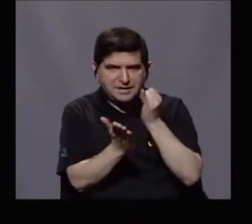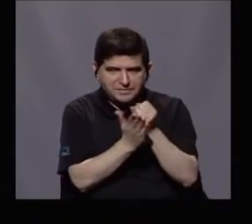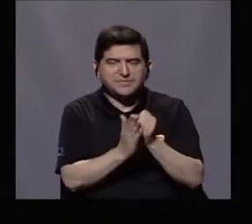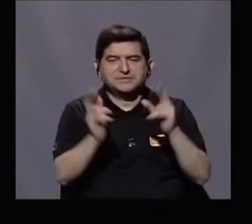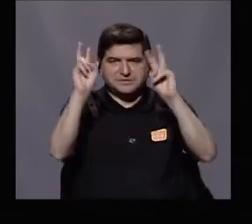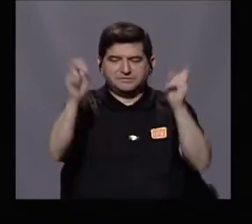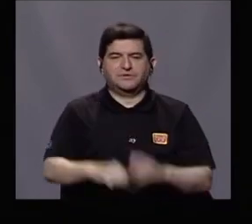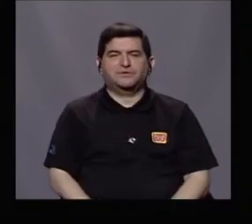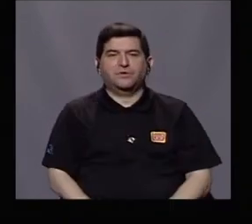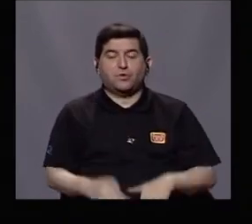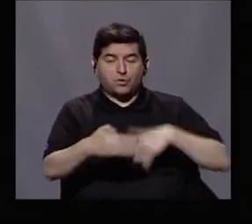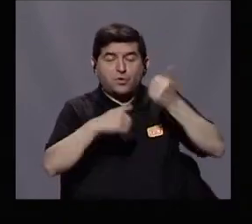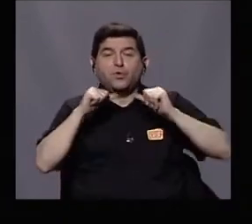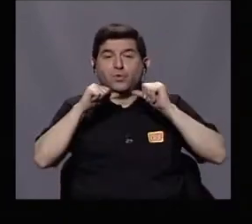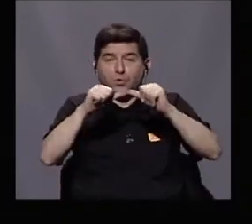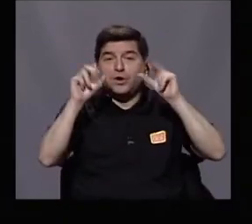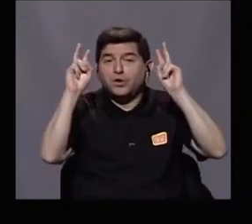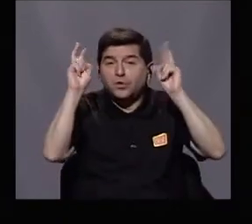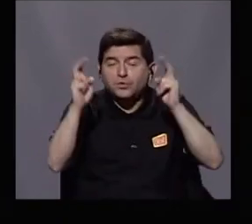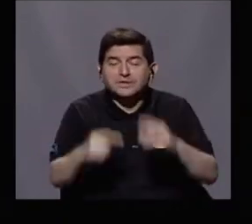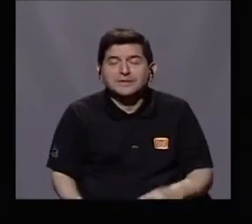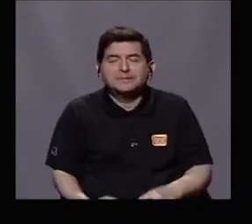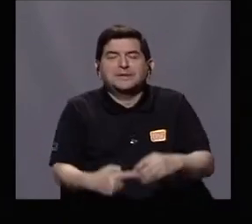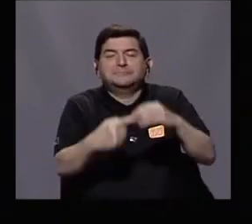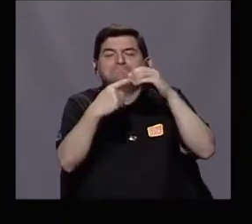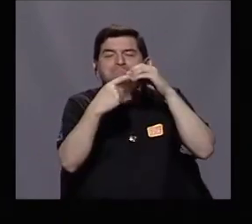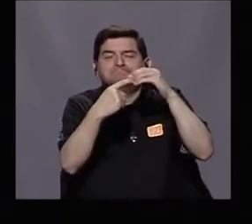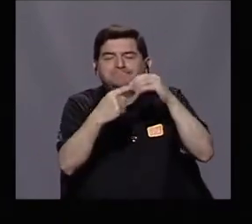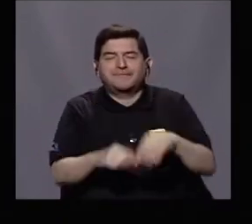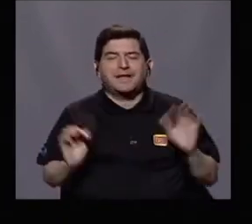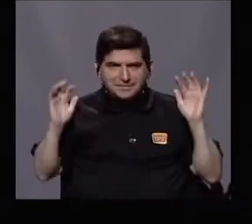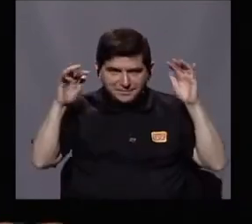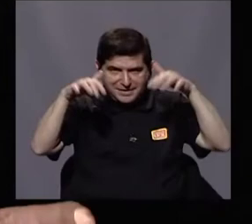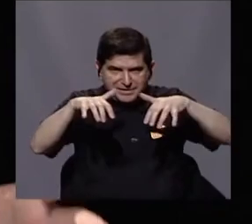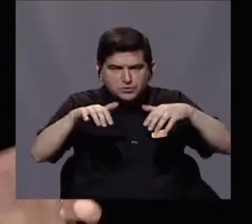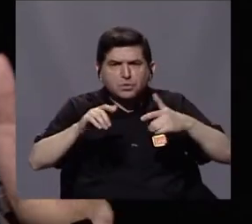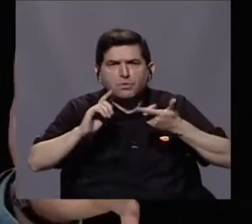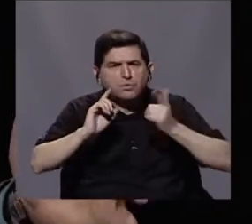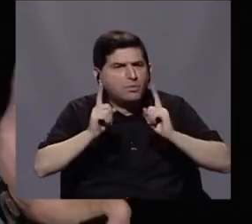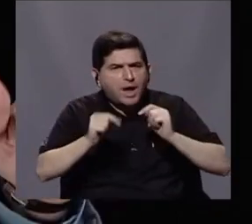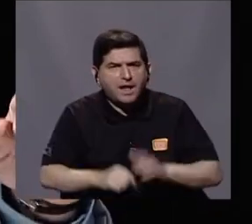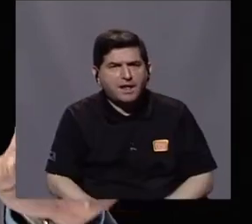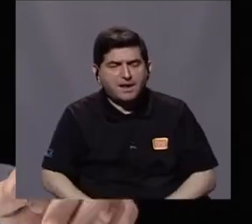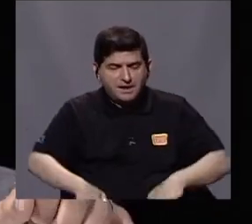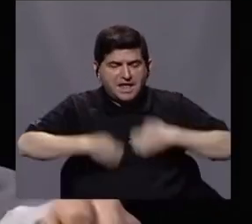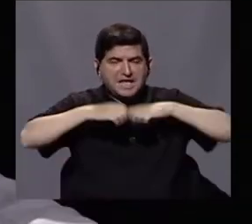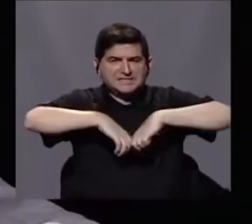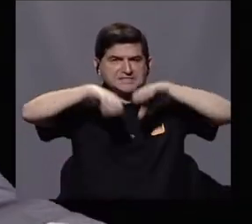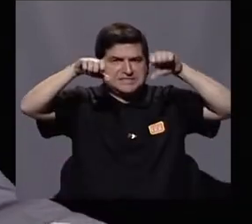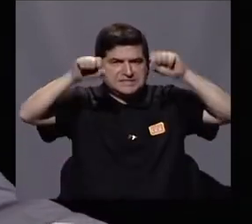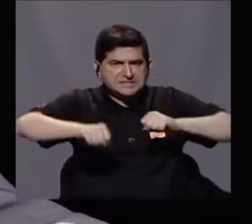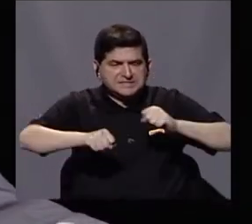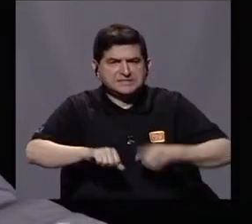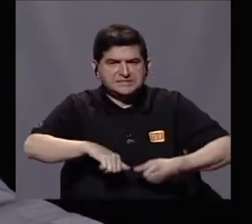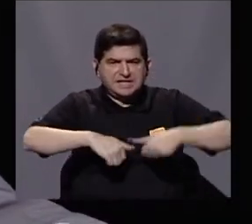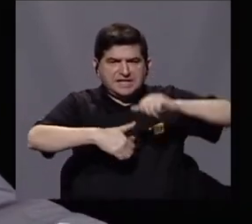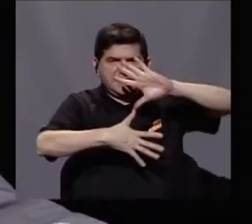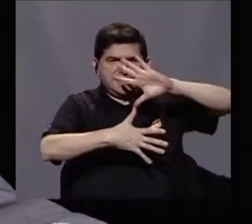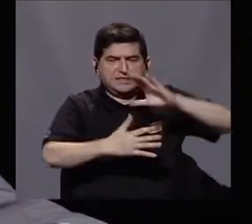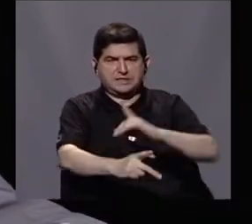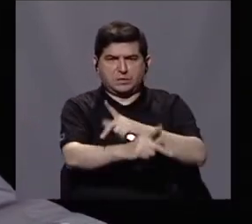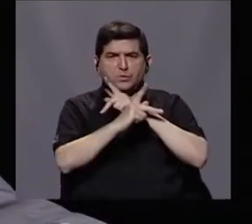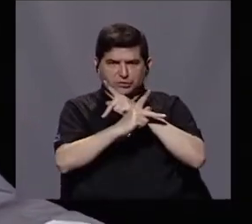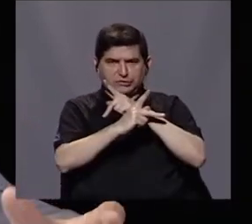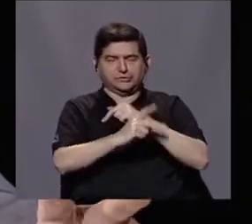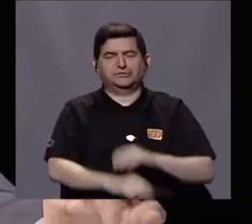Vamos a regresar ahora con un tema primordial en temas de migración, y tiene que ver con que existe un sistema interamericano de protección,